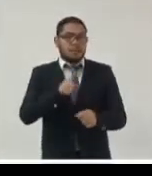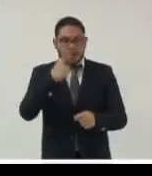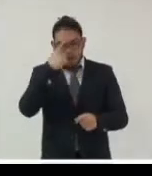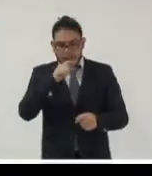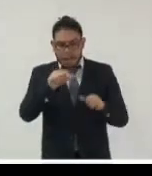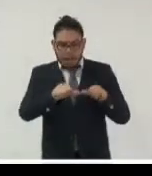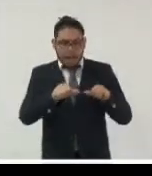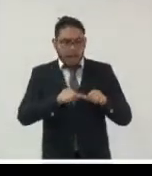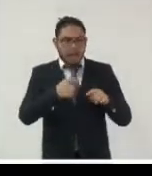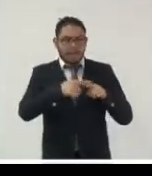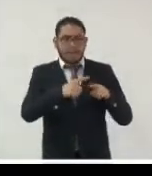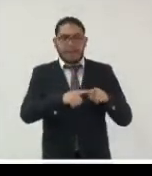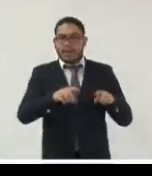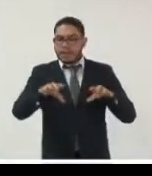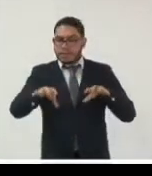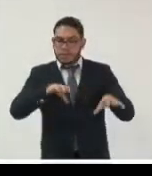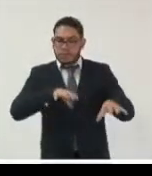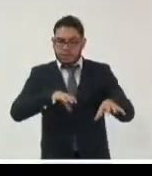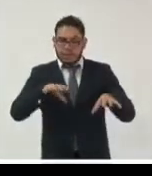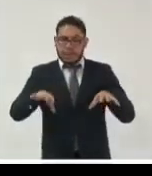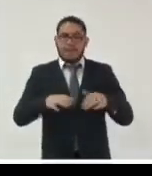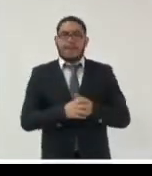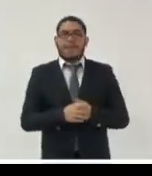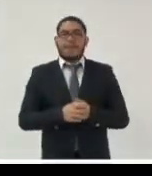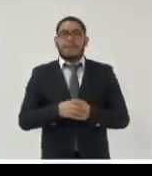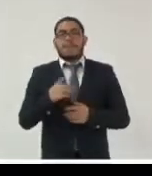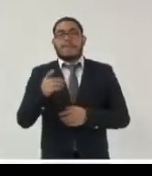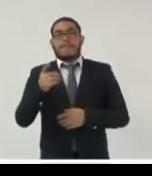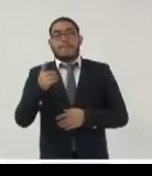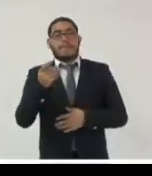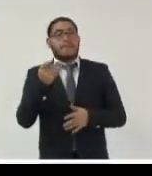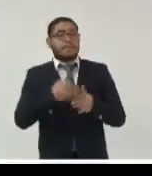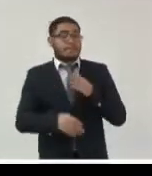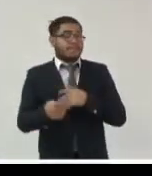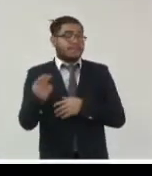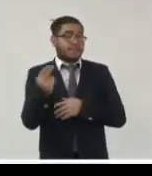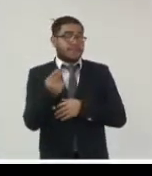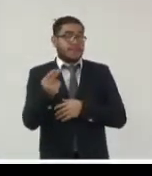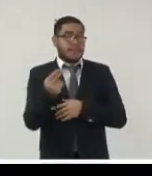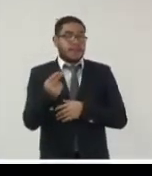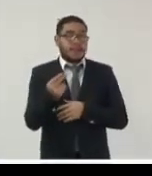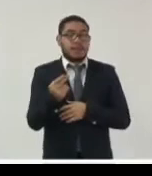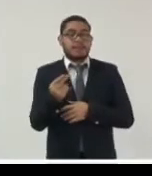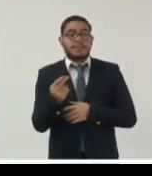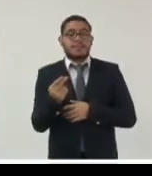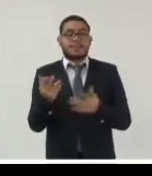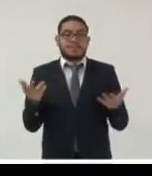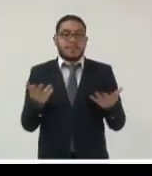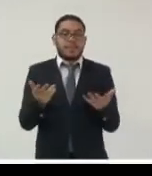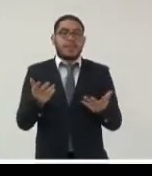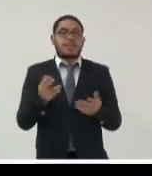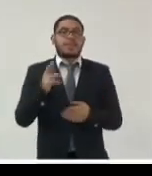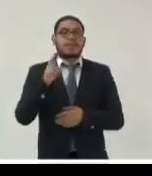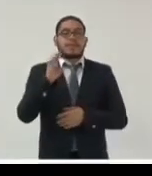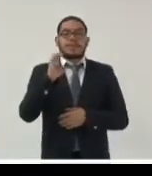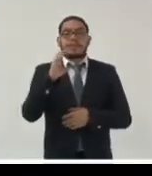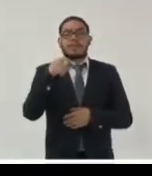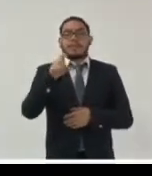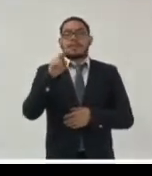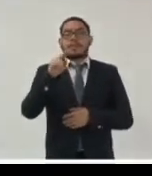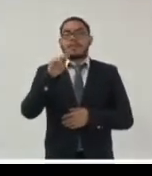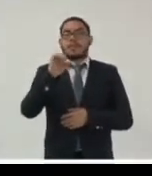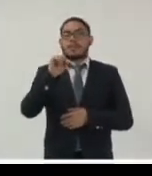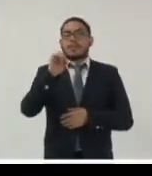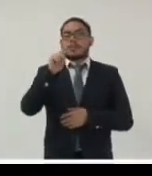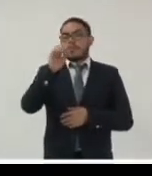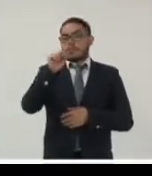la informática y que necesitamos elaborar modelos de requisitos modelos de requisitos